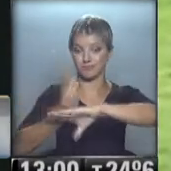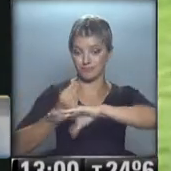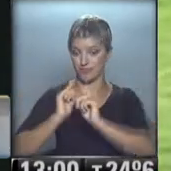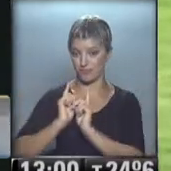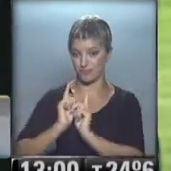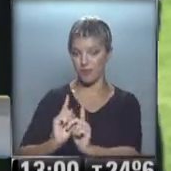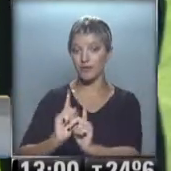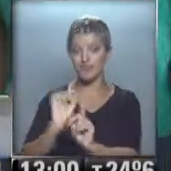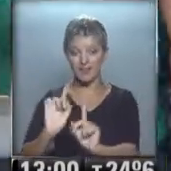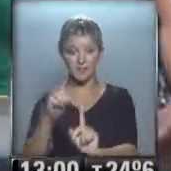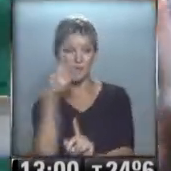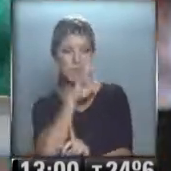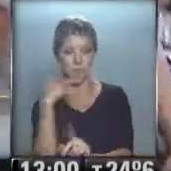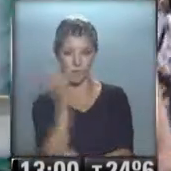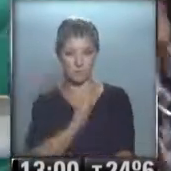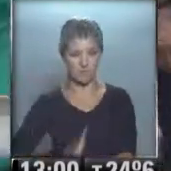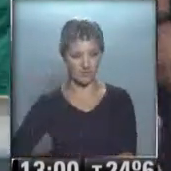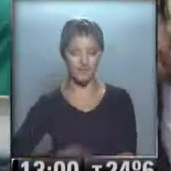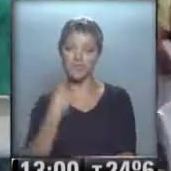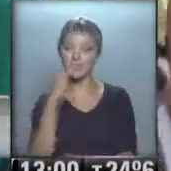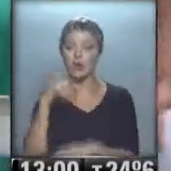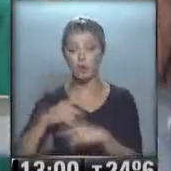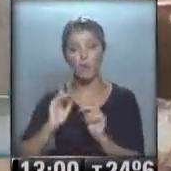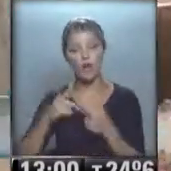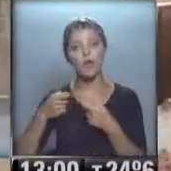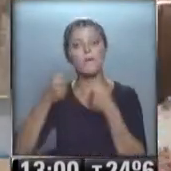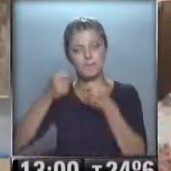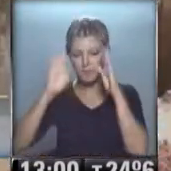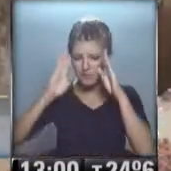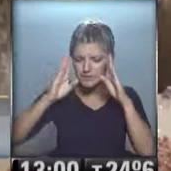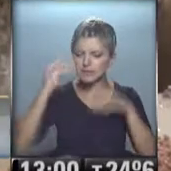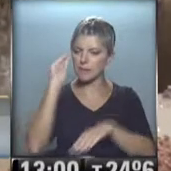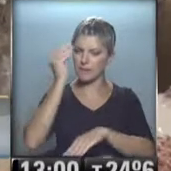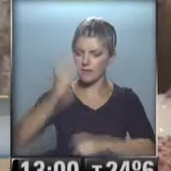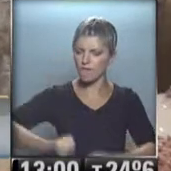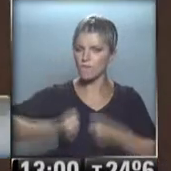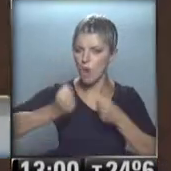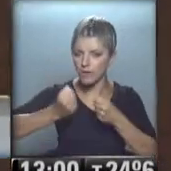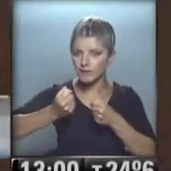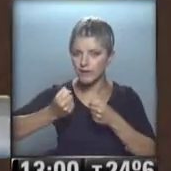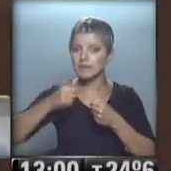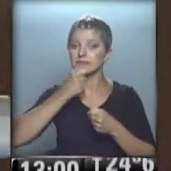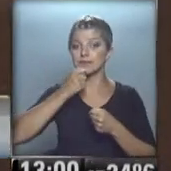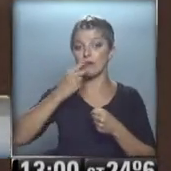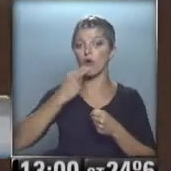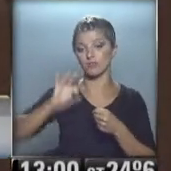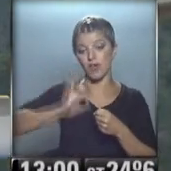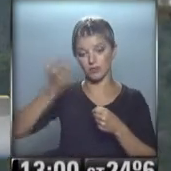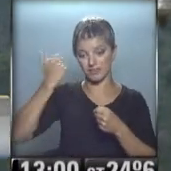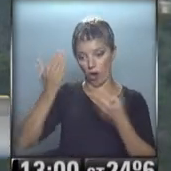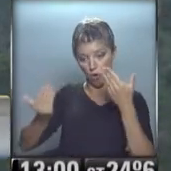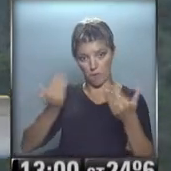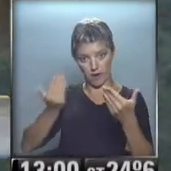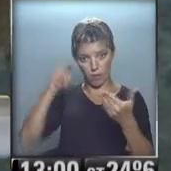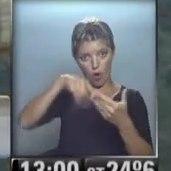se sumó a la exhortación al remarcar que se asiste a un Brasil más fuerte y próspero que el de 11 años atrás, pero, sin embargo,